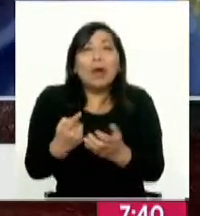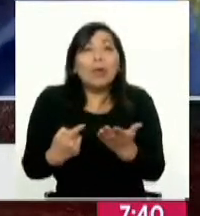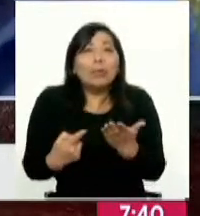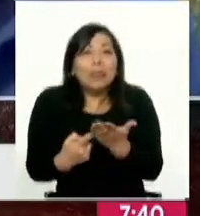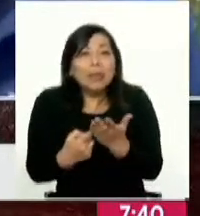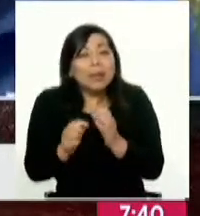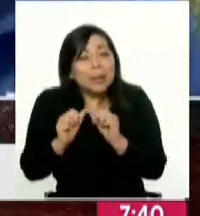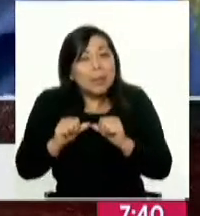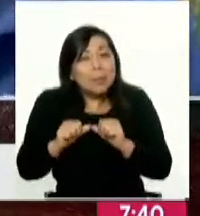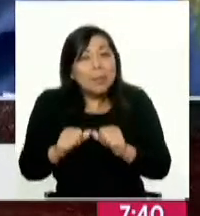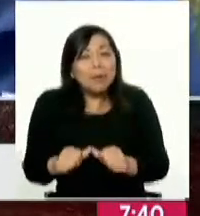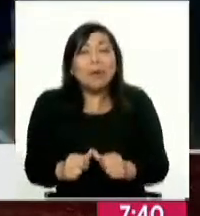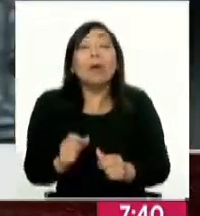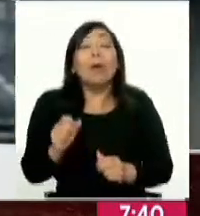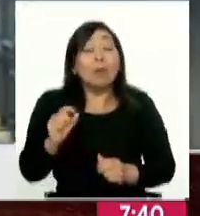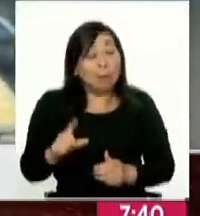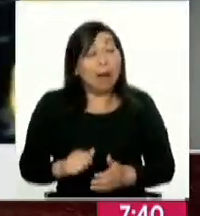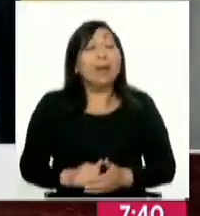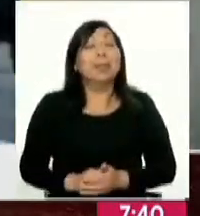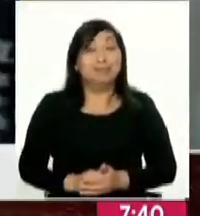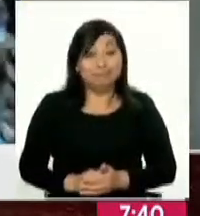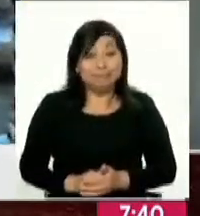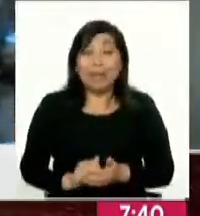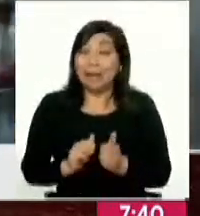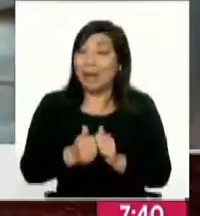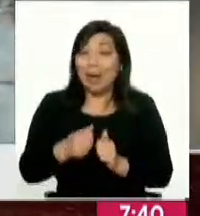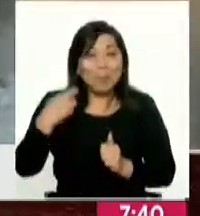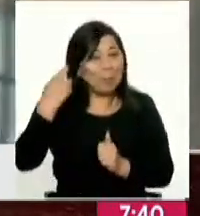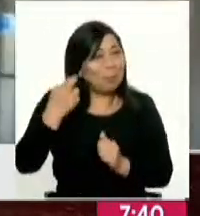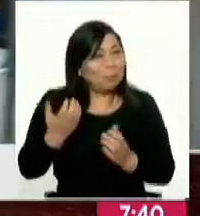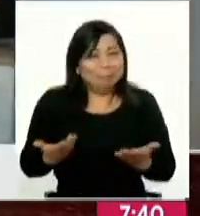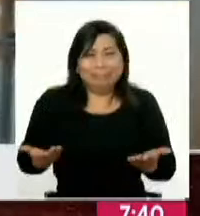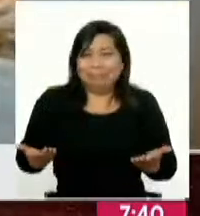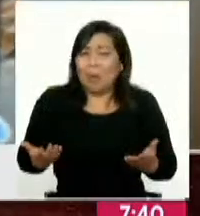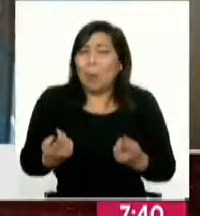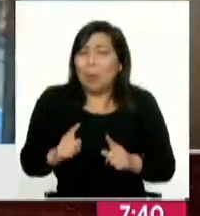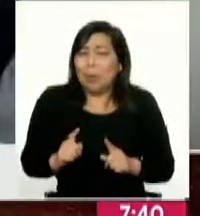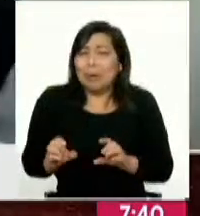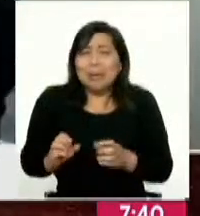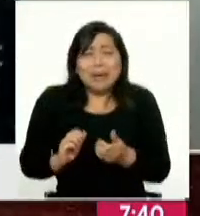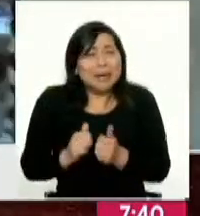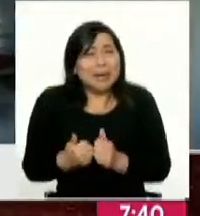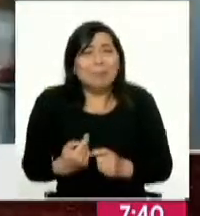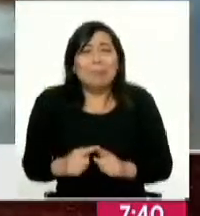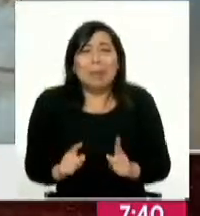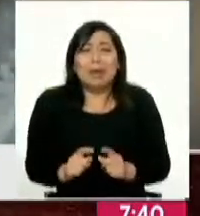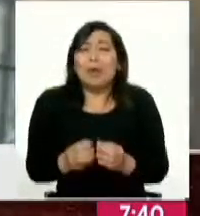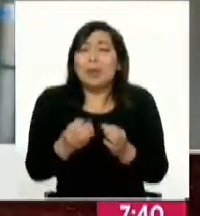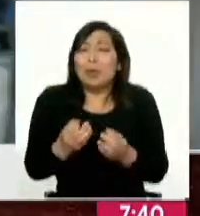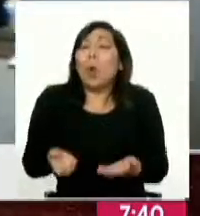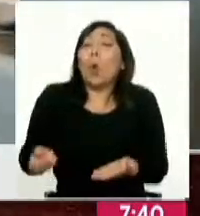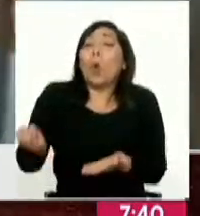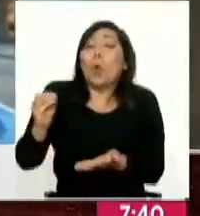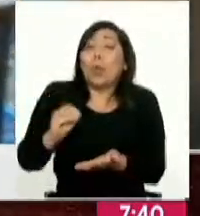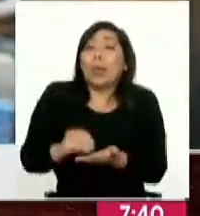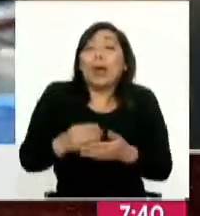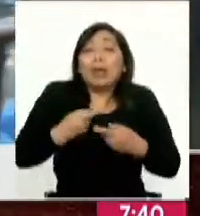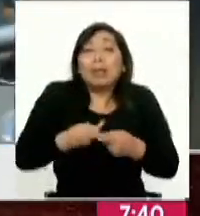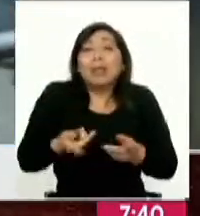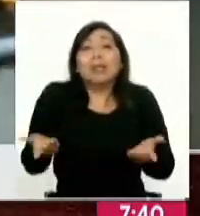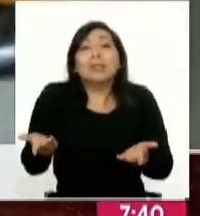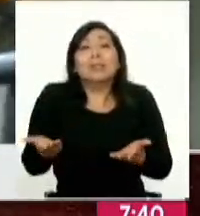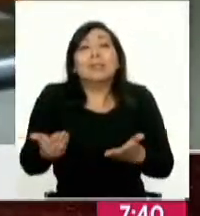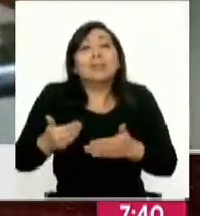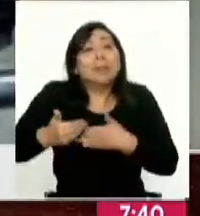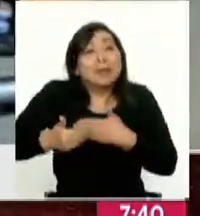para que sea permanente. Esto es costoso, lo has dicho. Los cambios políticos no permiten que podamos hacer cambios y en realidad hay que volverle a contar la historia,